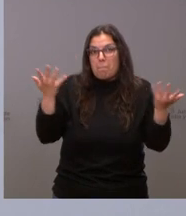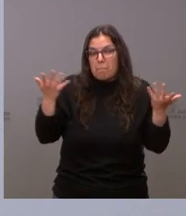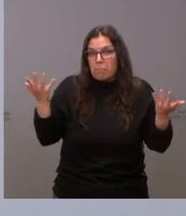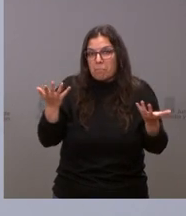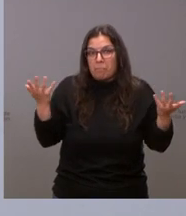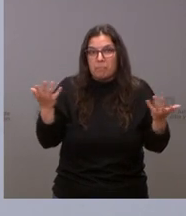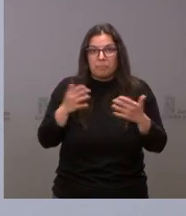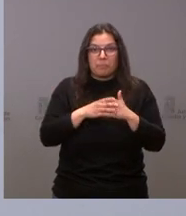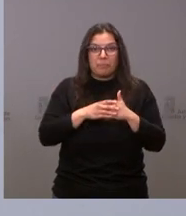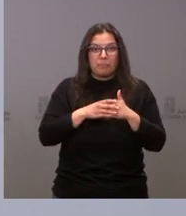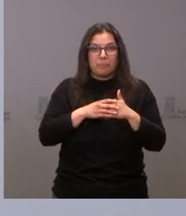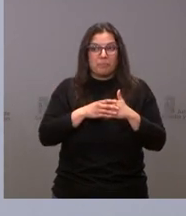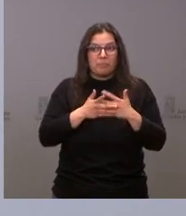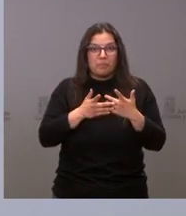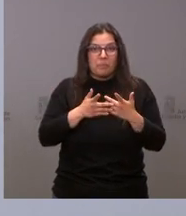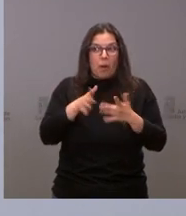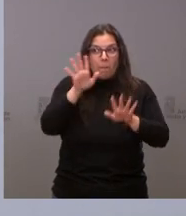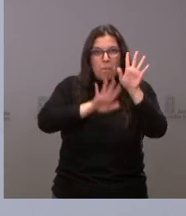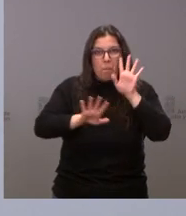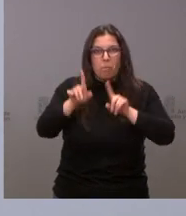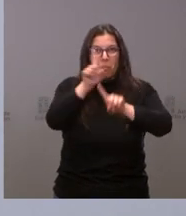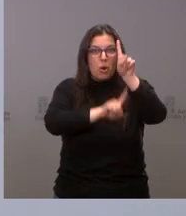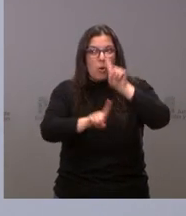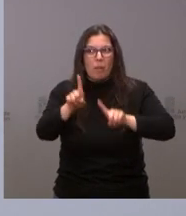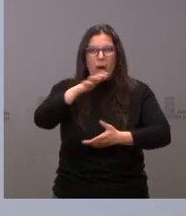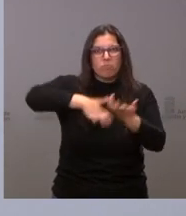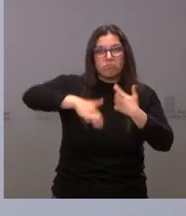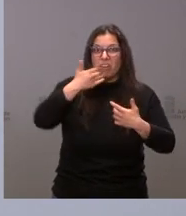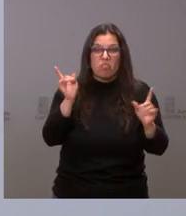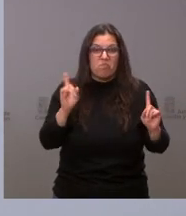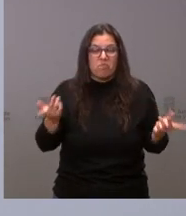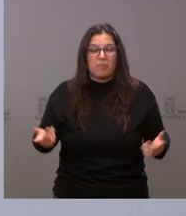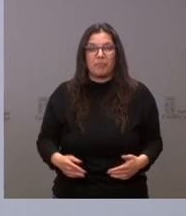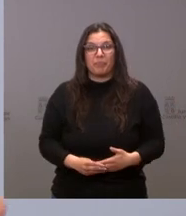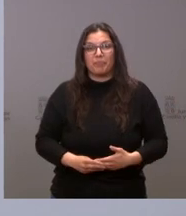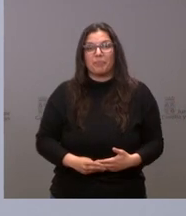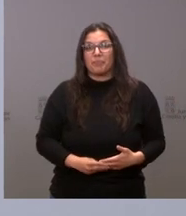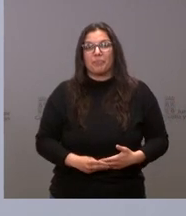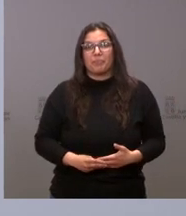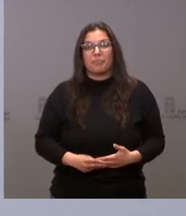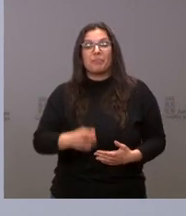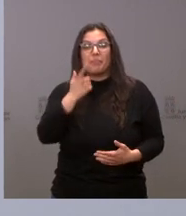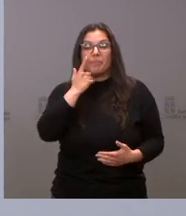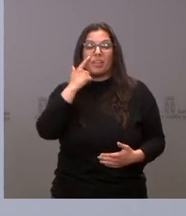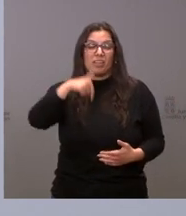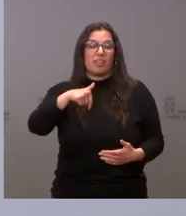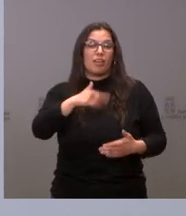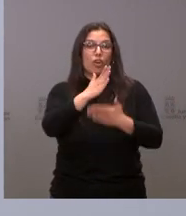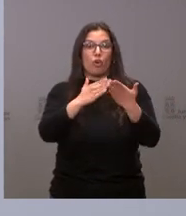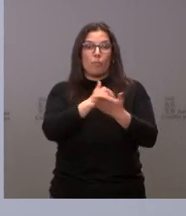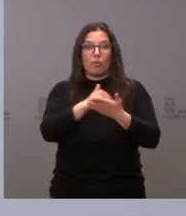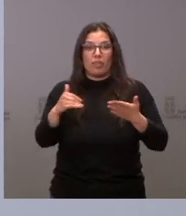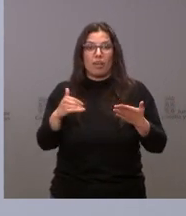no hay que generar en esto una polémica que no tiene sentido mire en esta comunidad hay